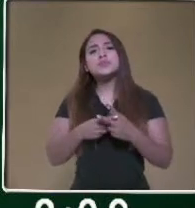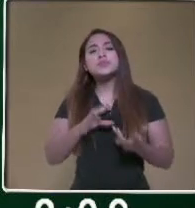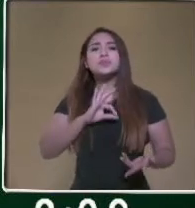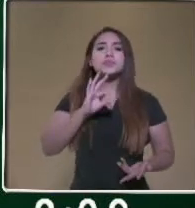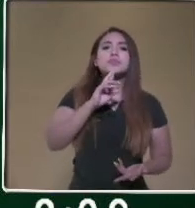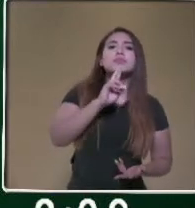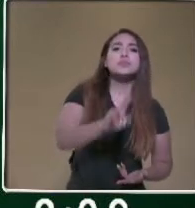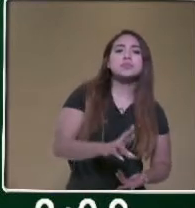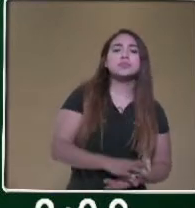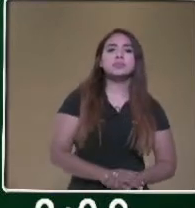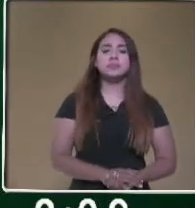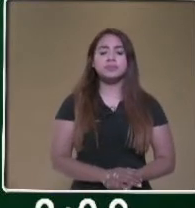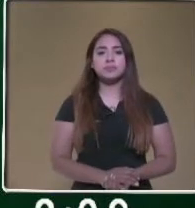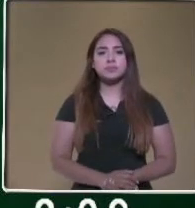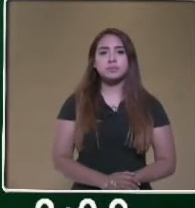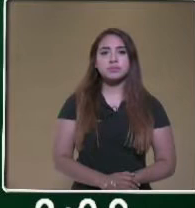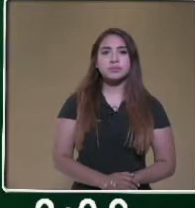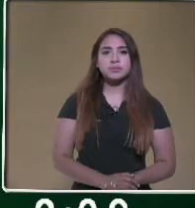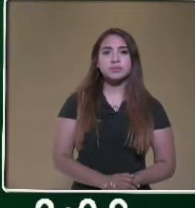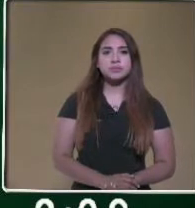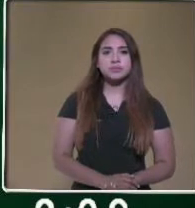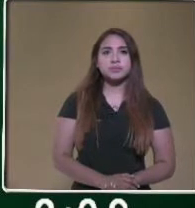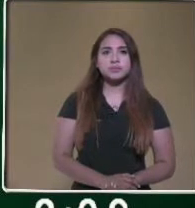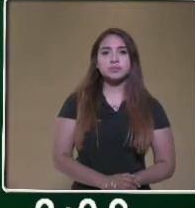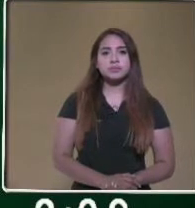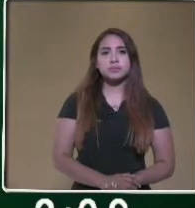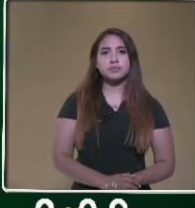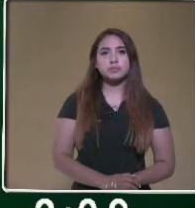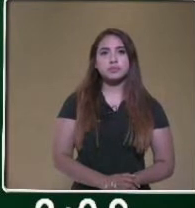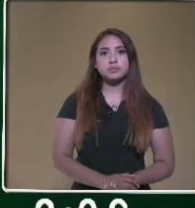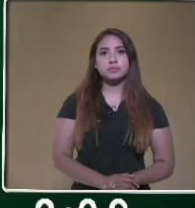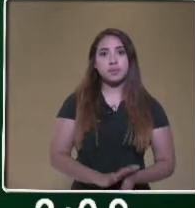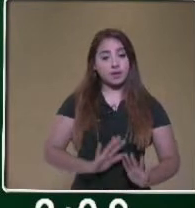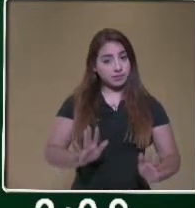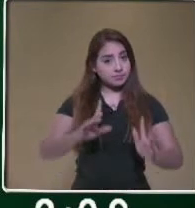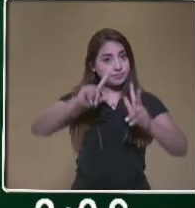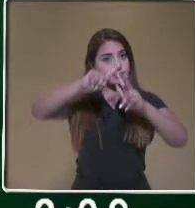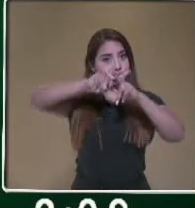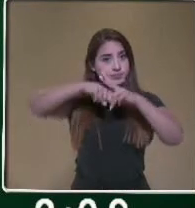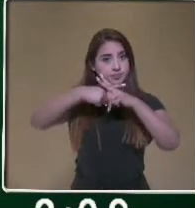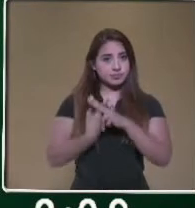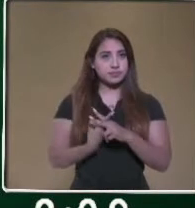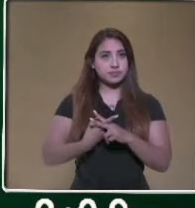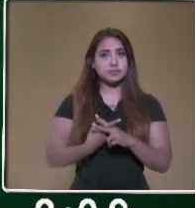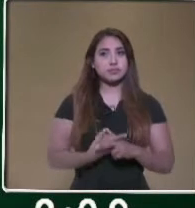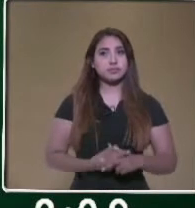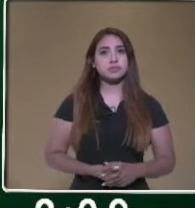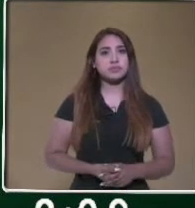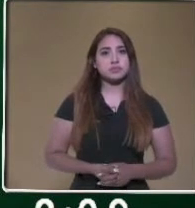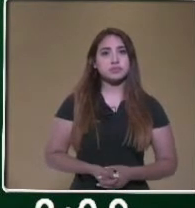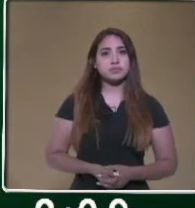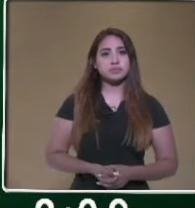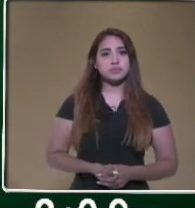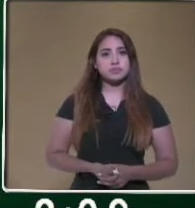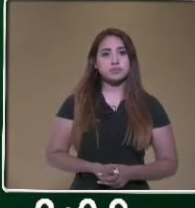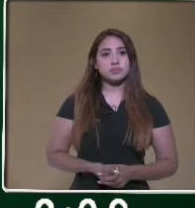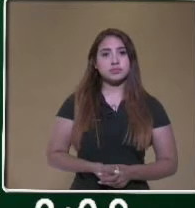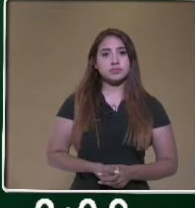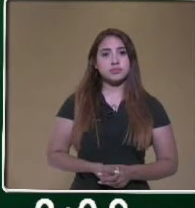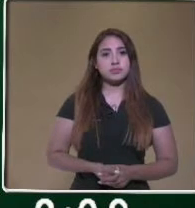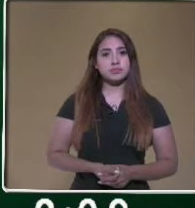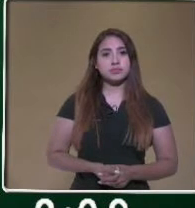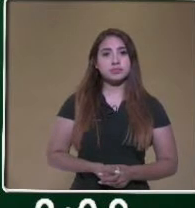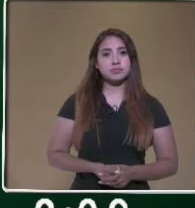ese problema? Vamos a ver. Para iniciar, vamos a